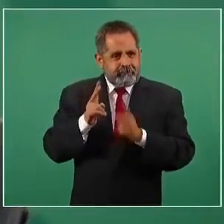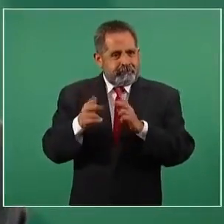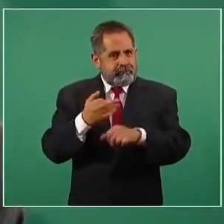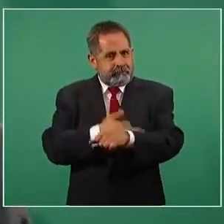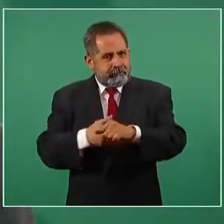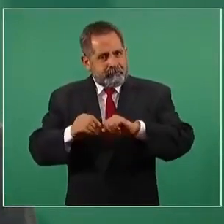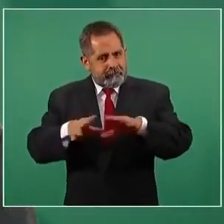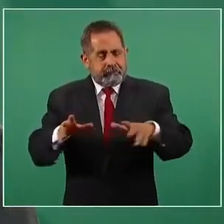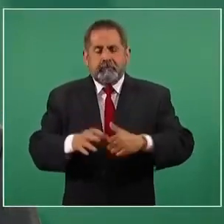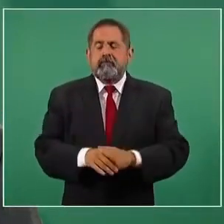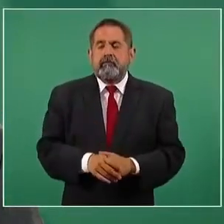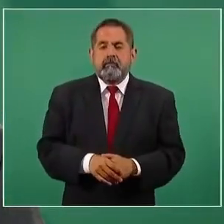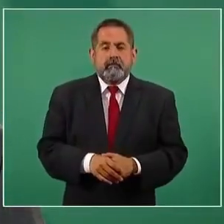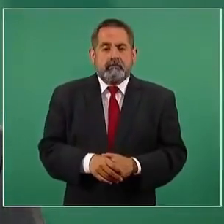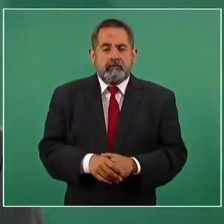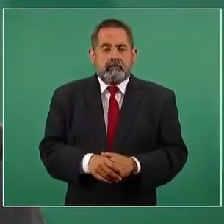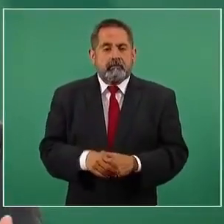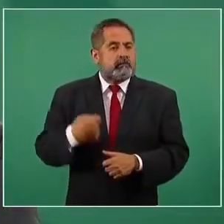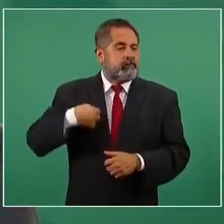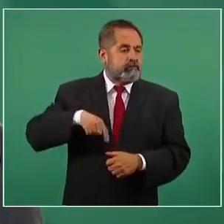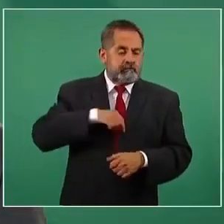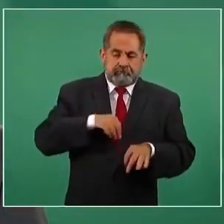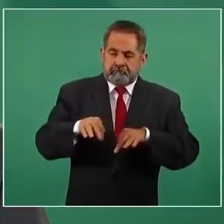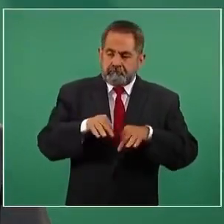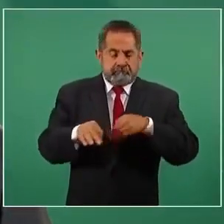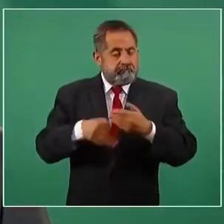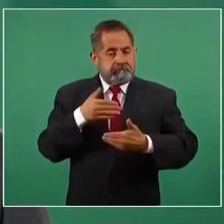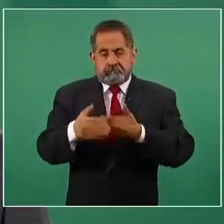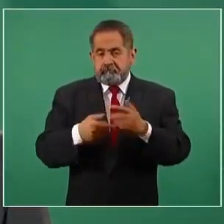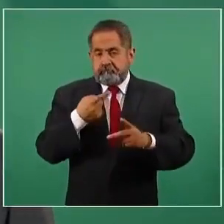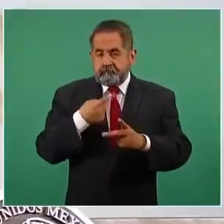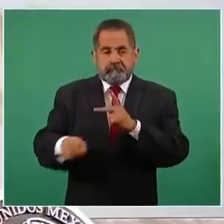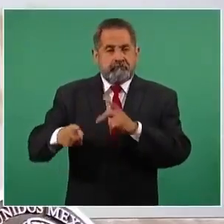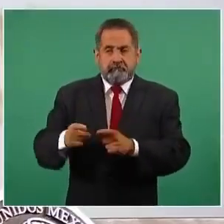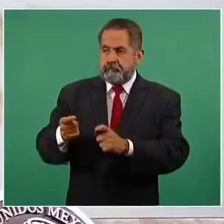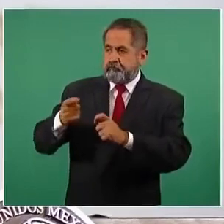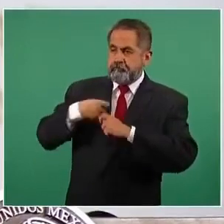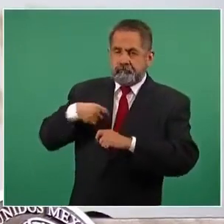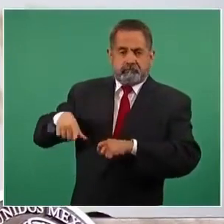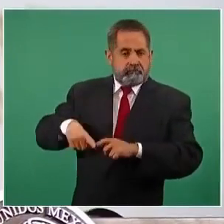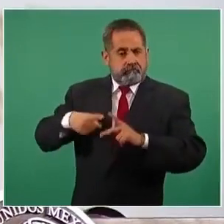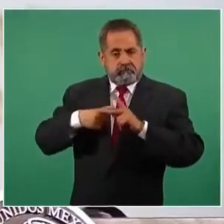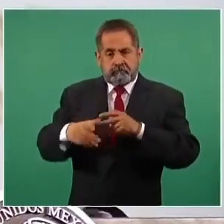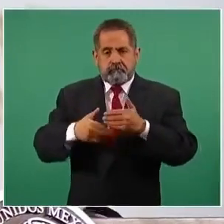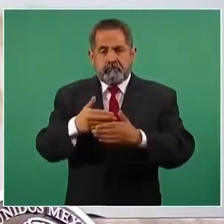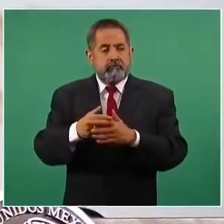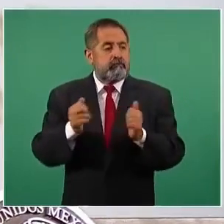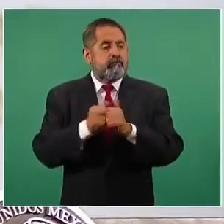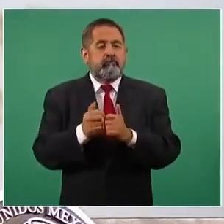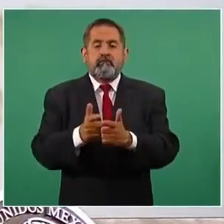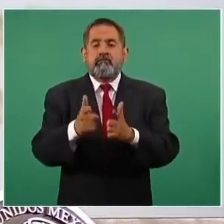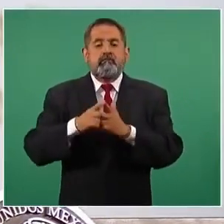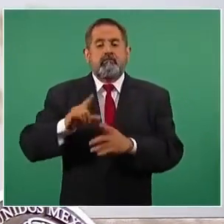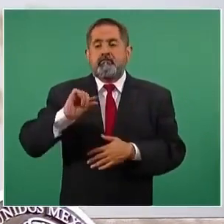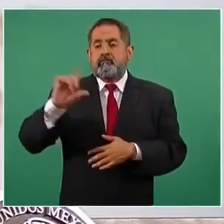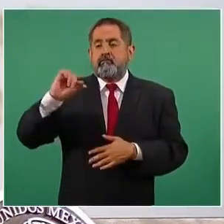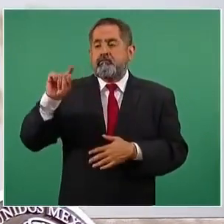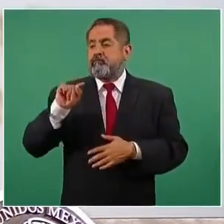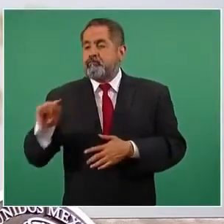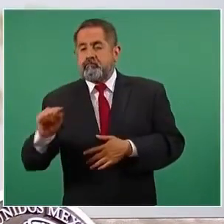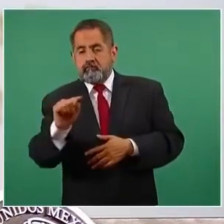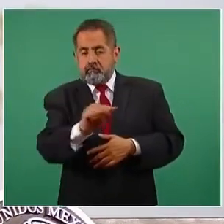Nosotros hemos estado trabajando desde que inició la administración con distintos grupos profesionales y